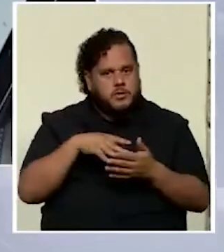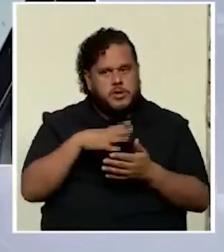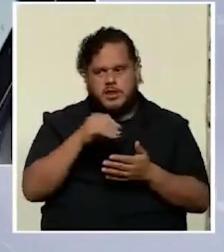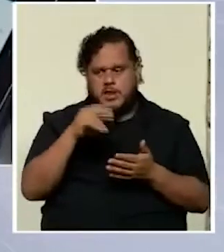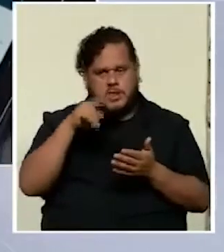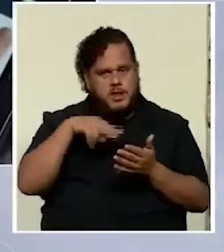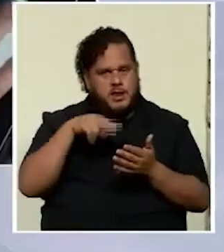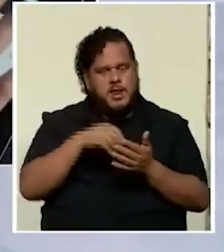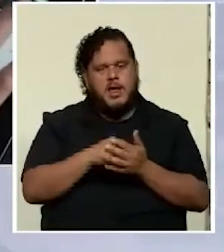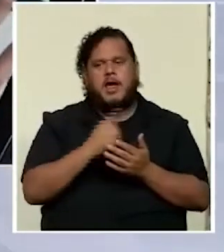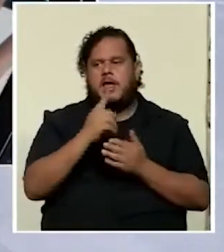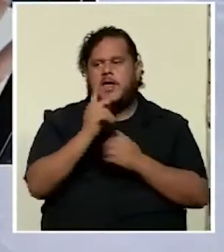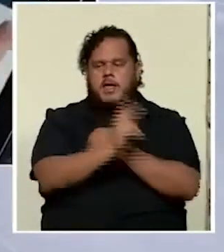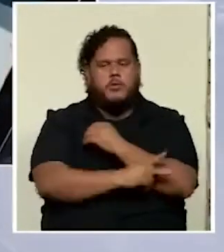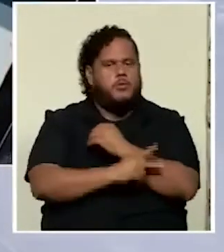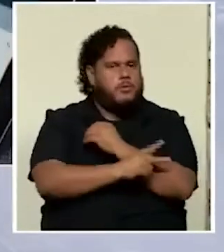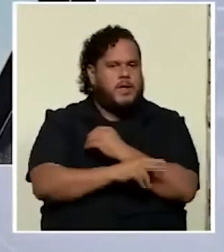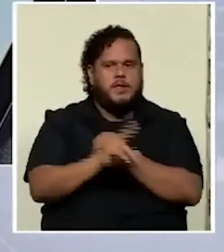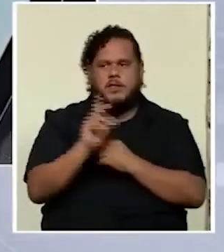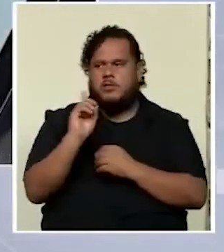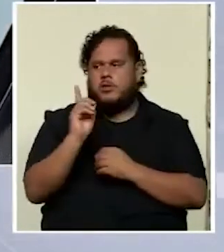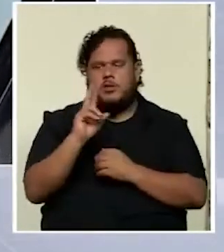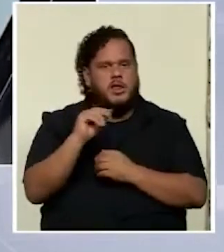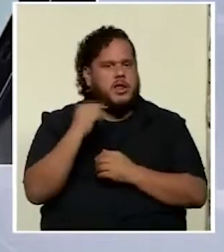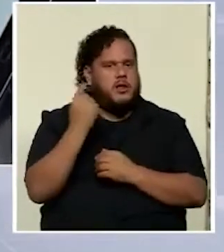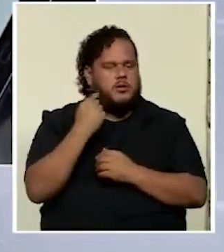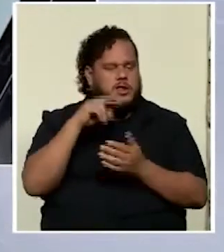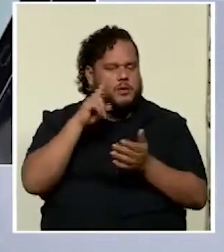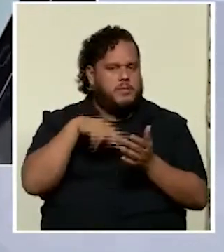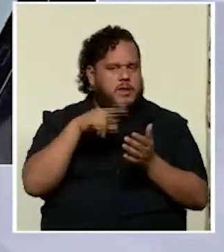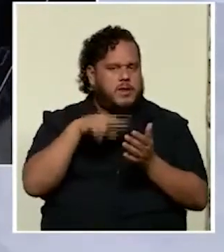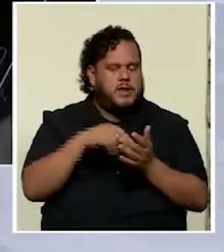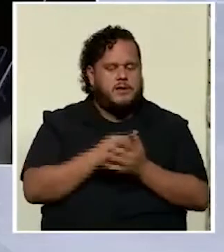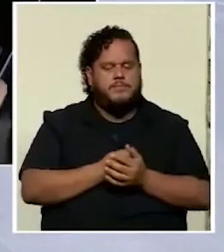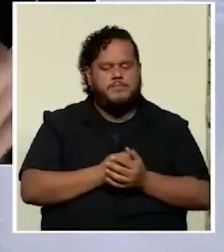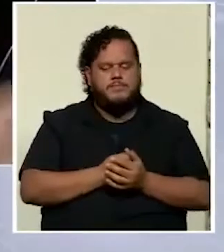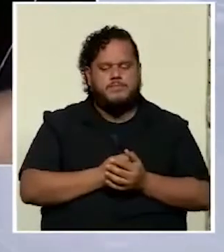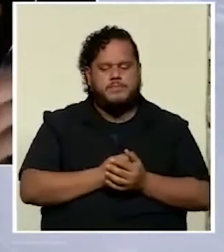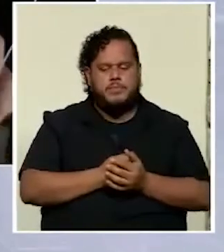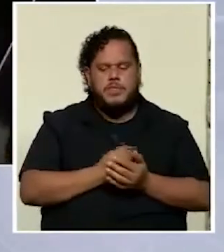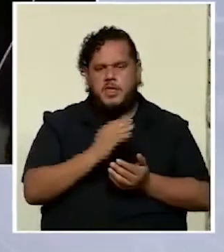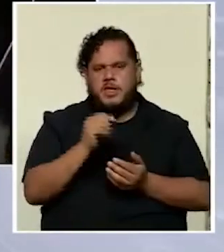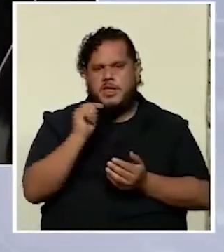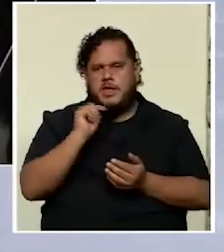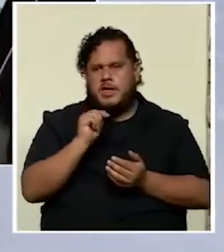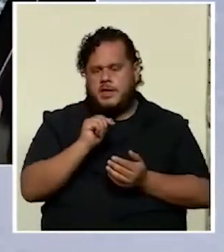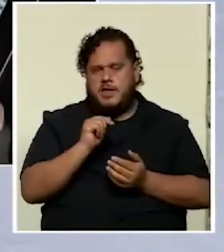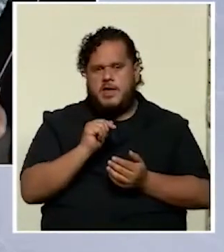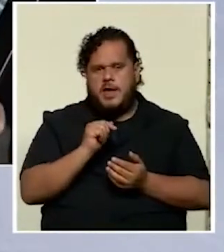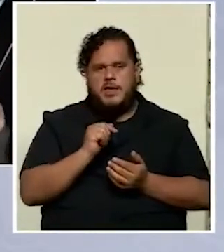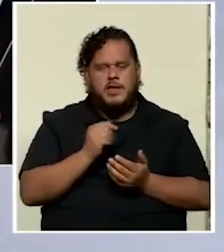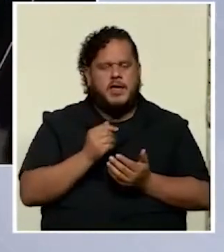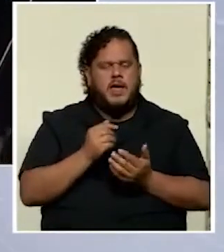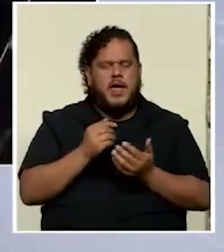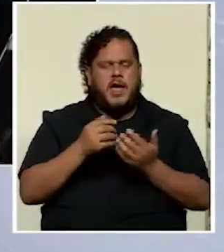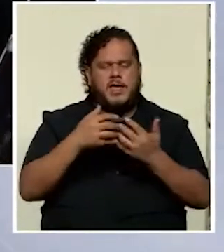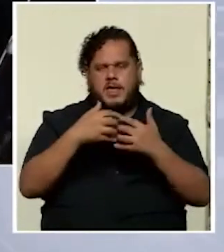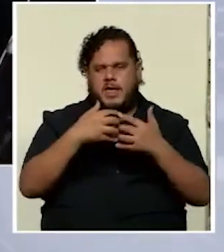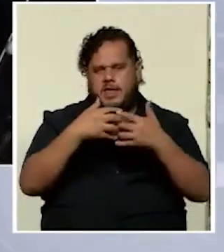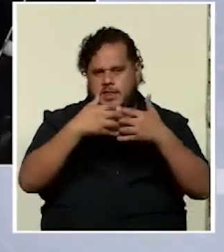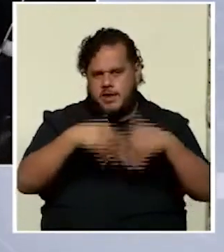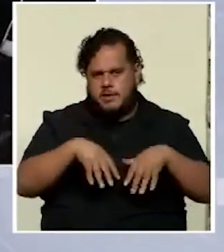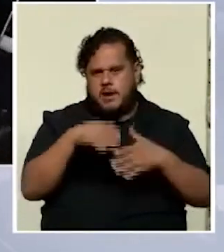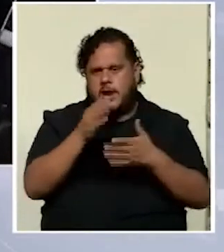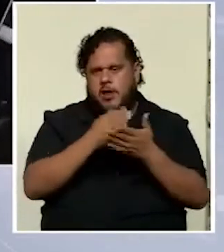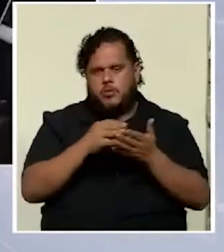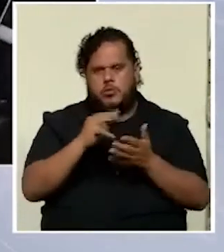lea en un país que no siempre pues se lee verdad y hay que derribar algunos mitos verdad hay